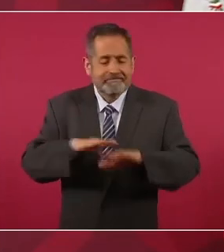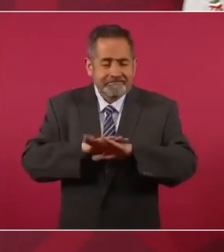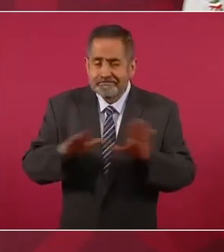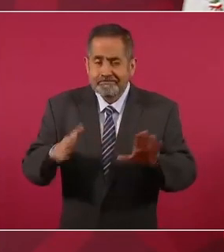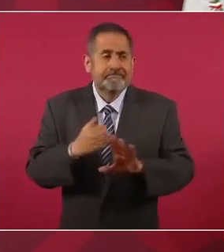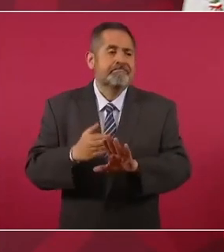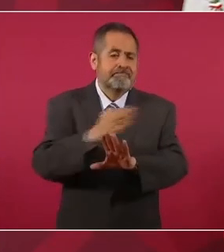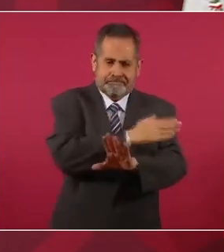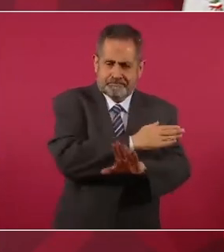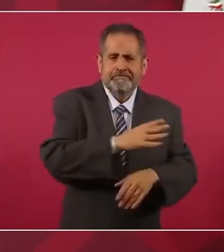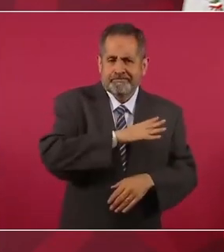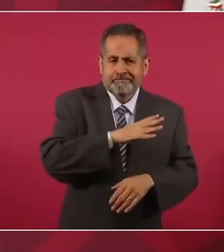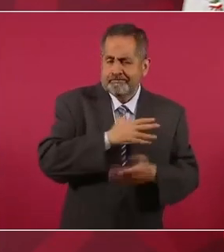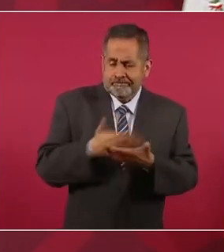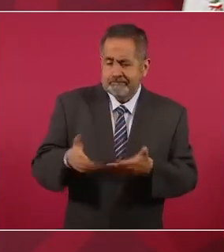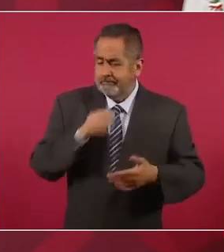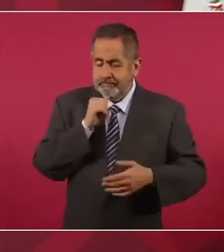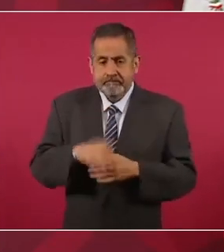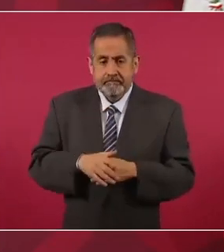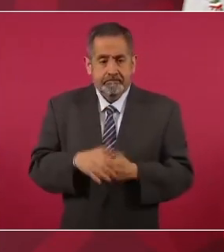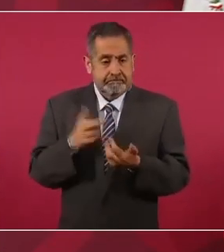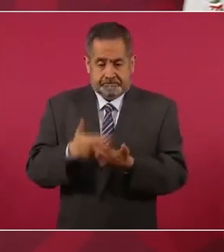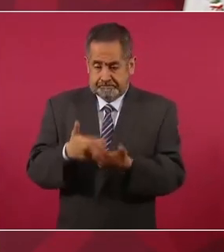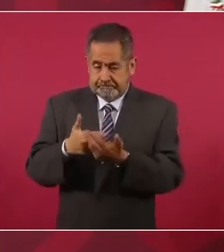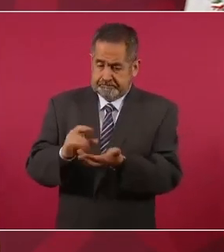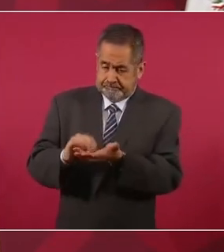cuánto rinde ese incremento,